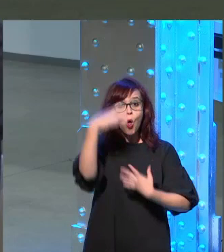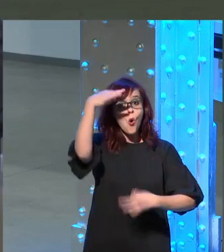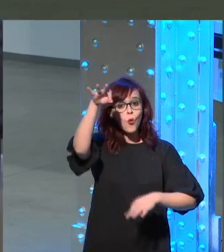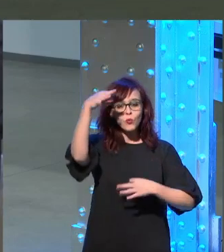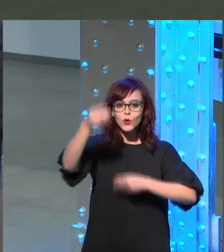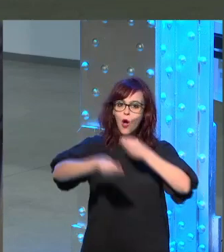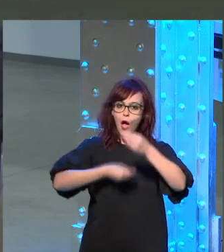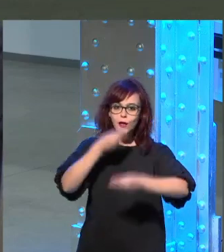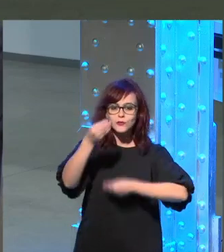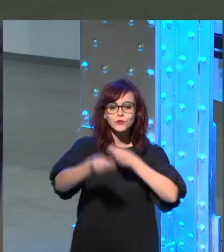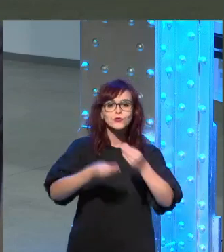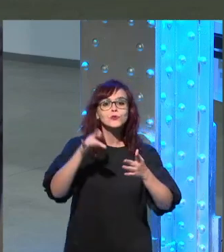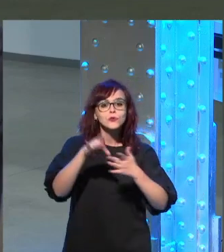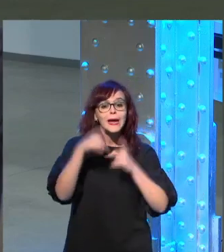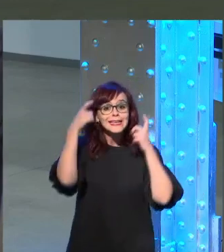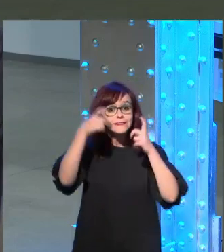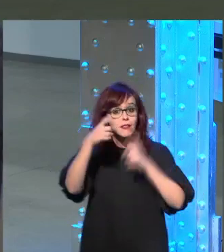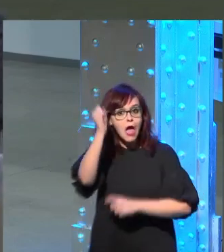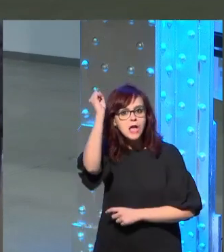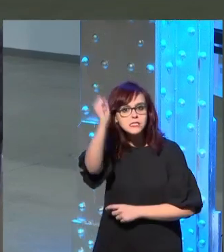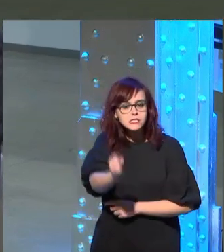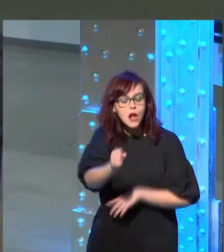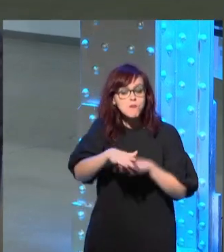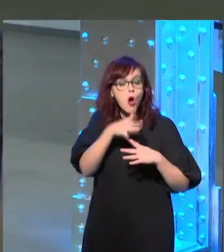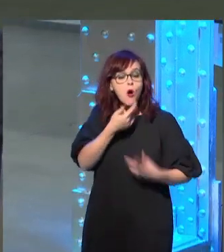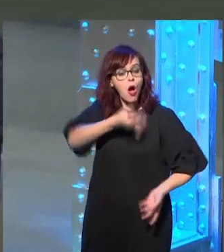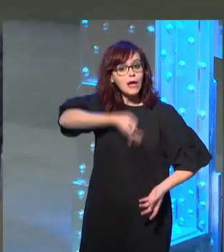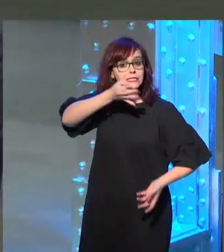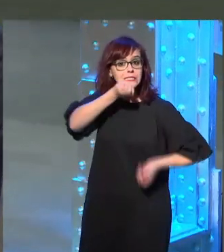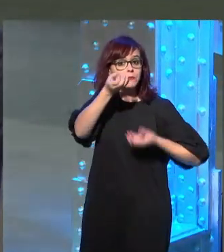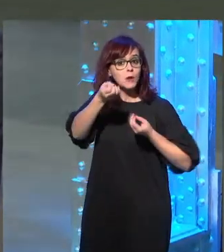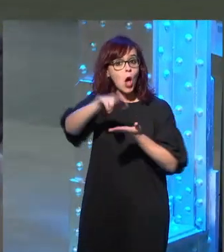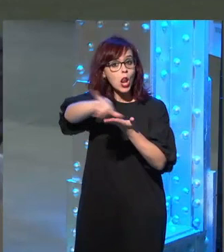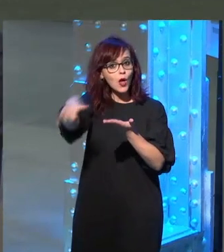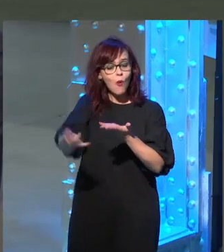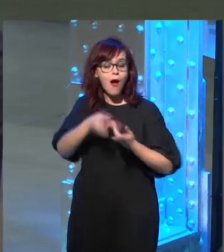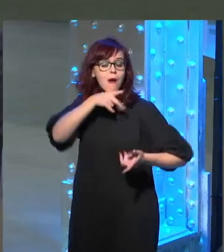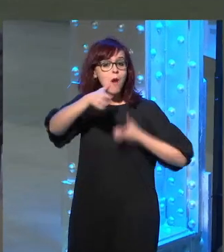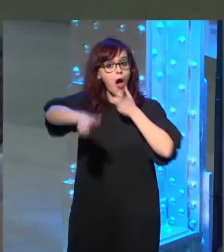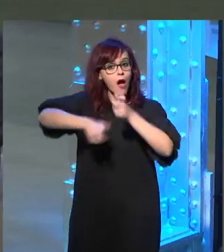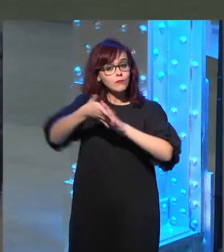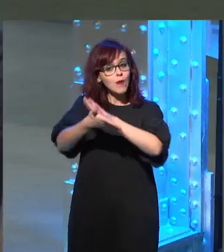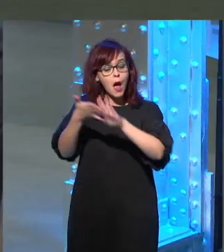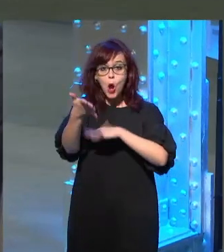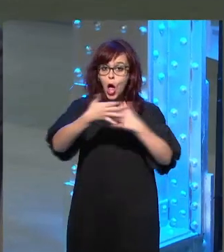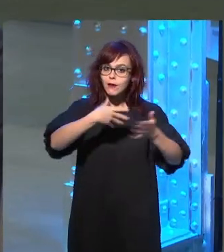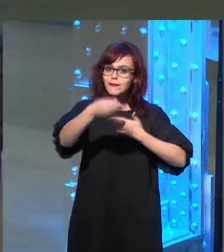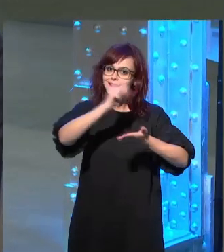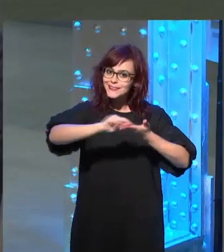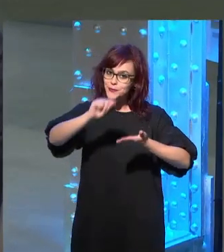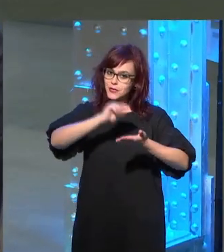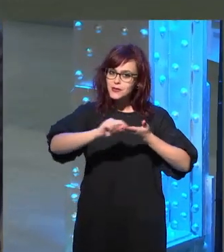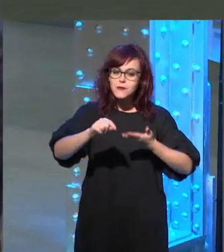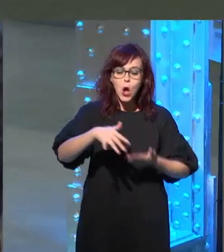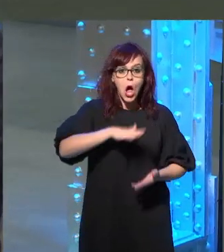lo que lo habían tratado de asesinar era por expresarse por usar el lenguaje por usar las palabras por escribir y lo